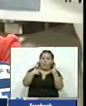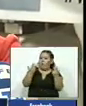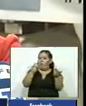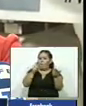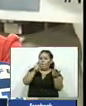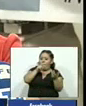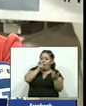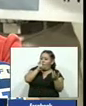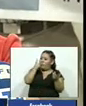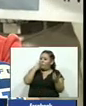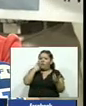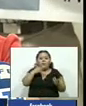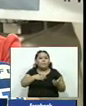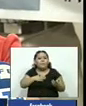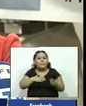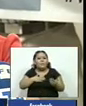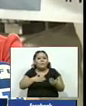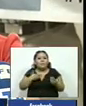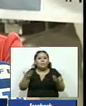papá?